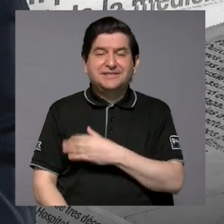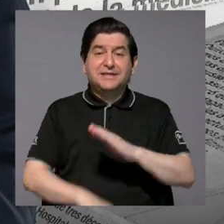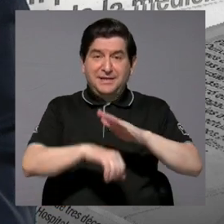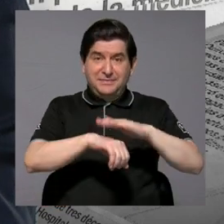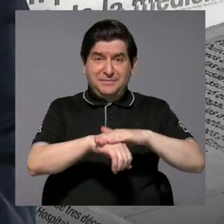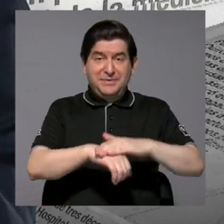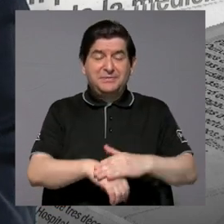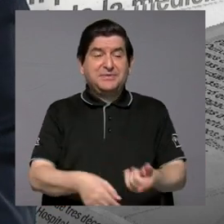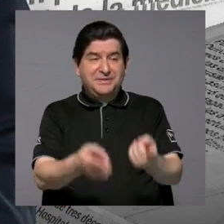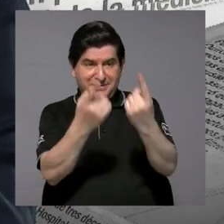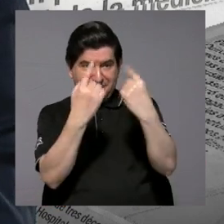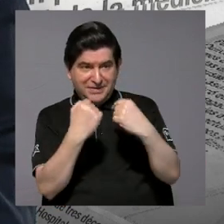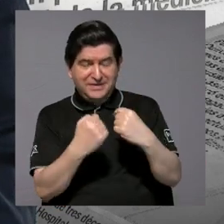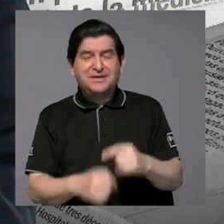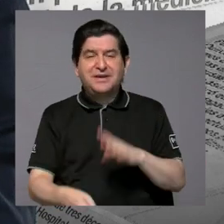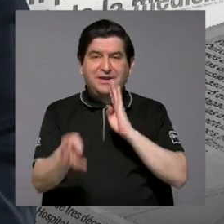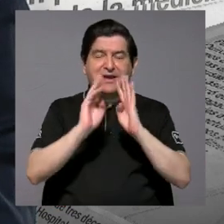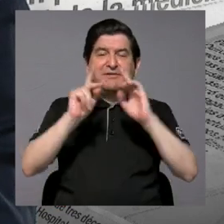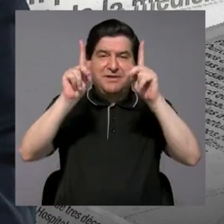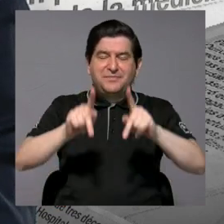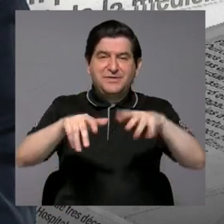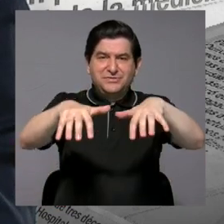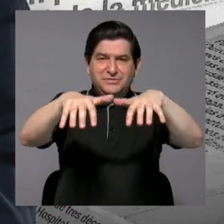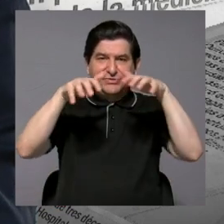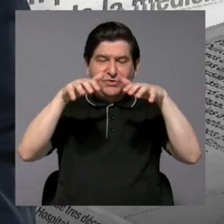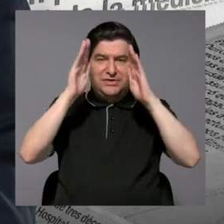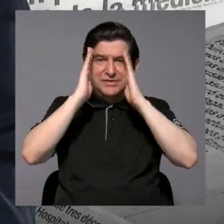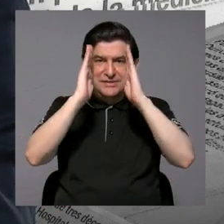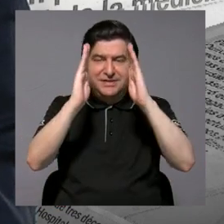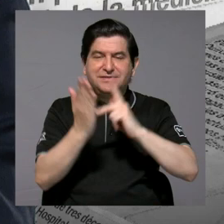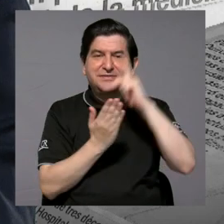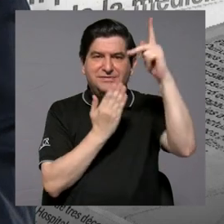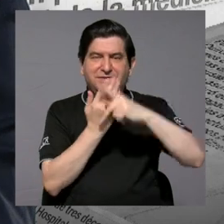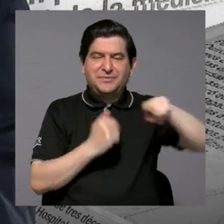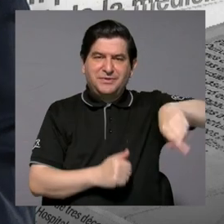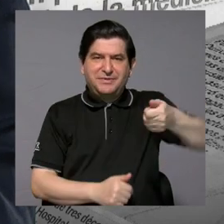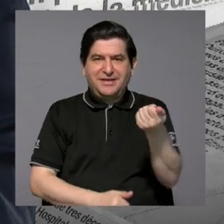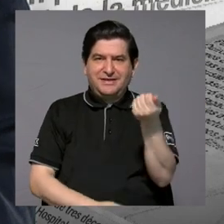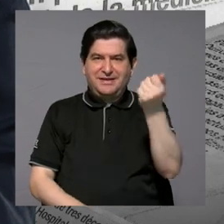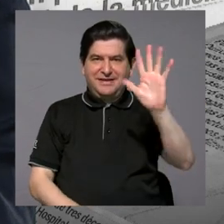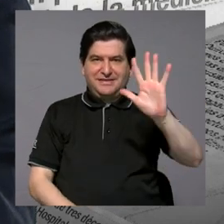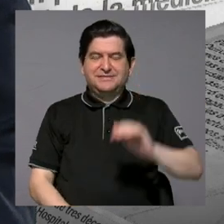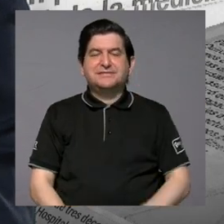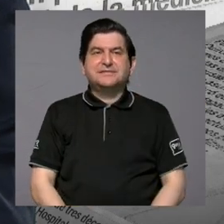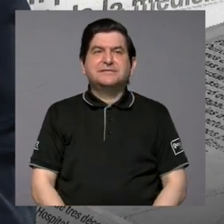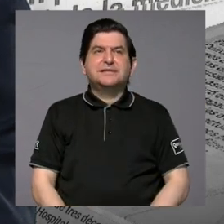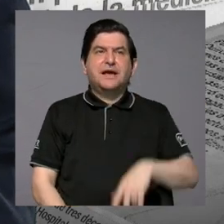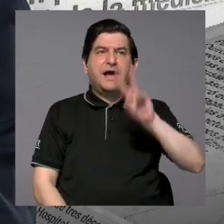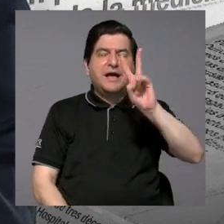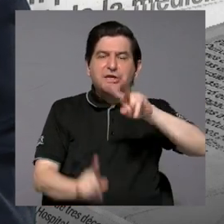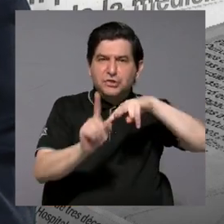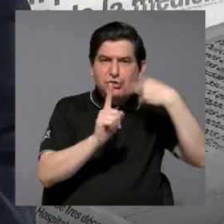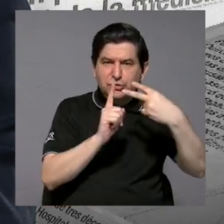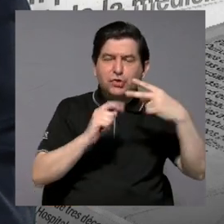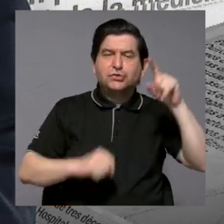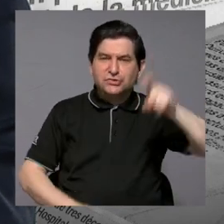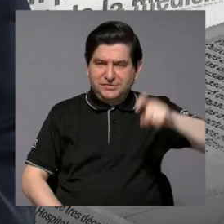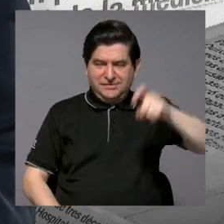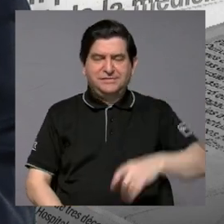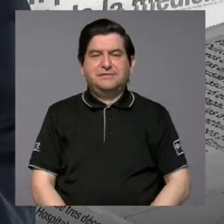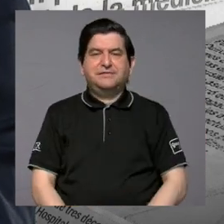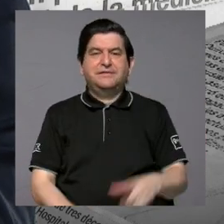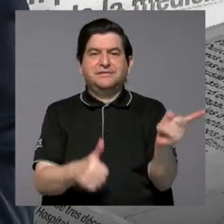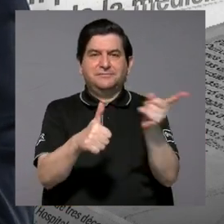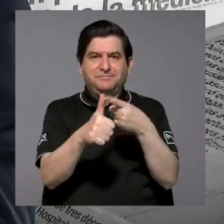me permita venir a conversar con la audiencia de Canal 15. Aquí es importante verlo de dos perspectivas. Lo